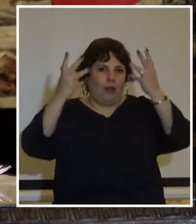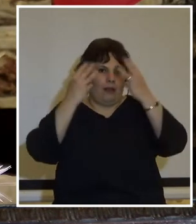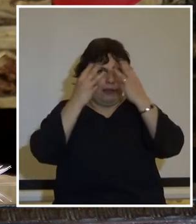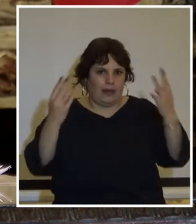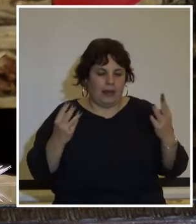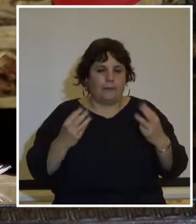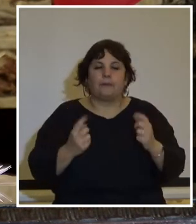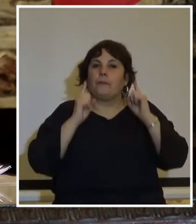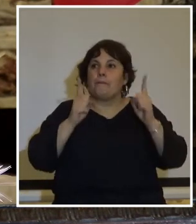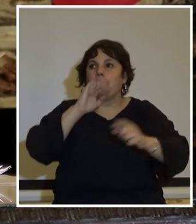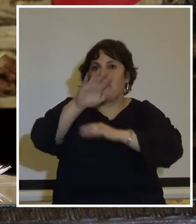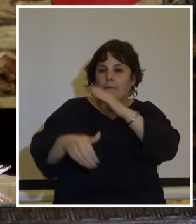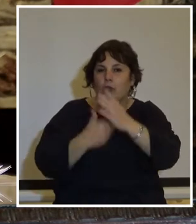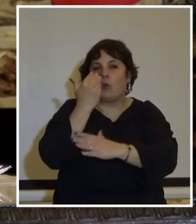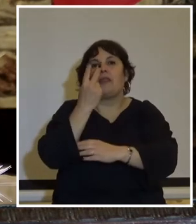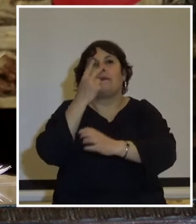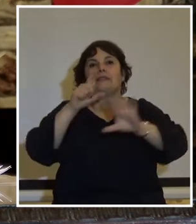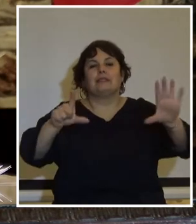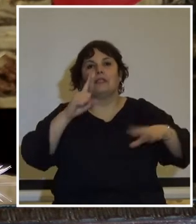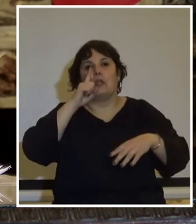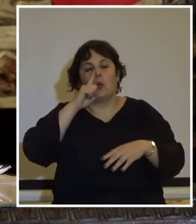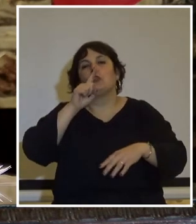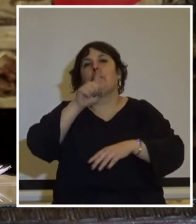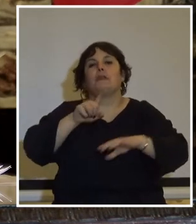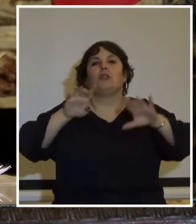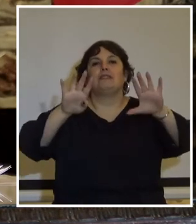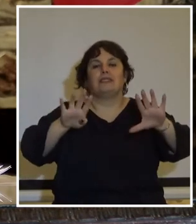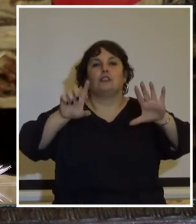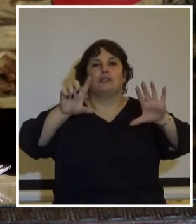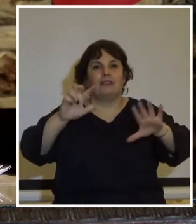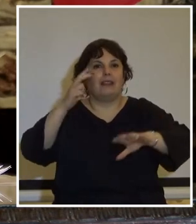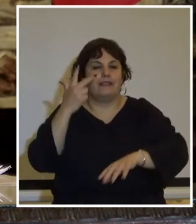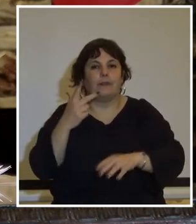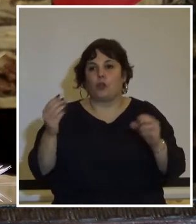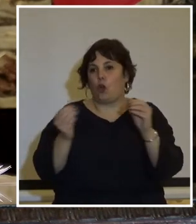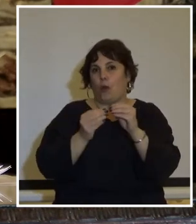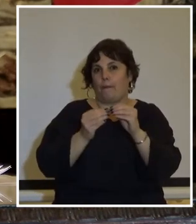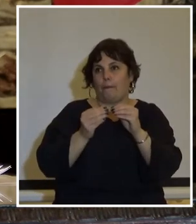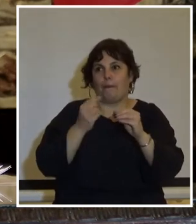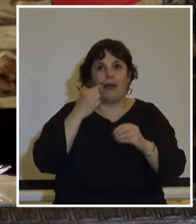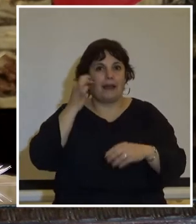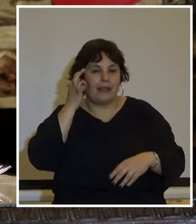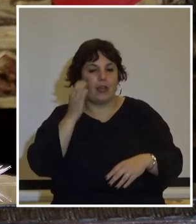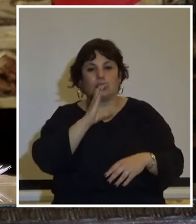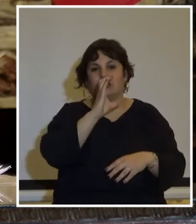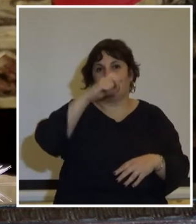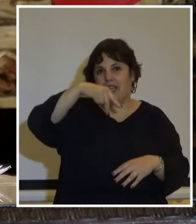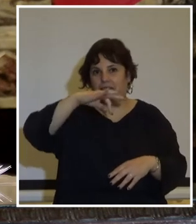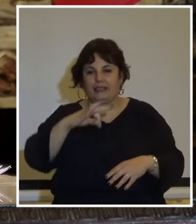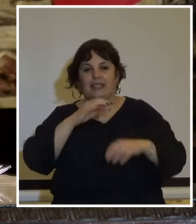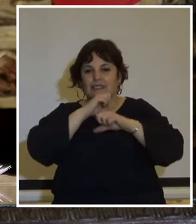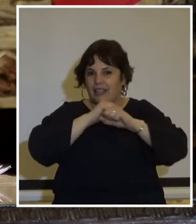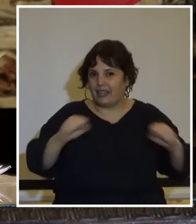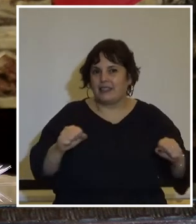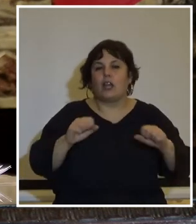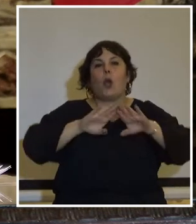esa misma madrugada del 27 de junio de 1973 las compañeras y compañeros de la CNT secretariado